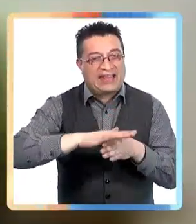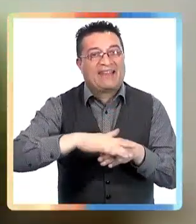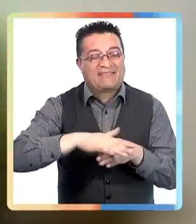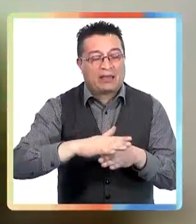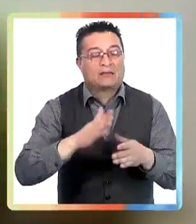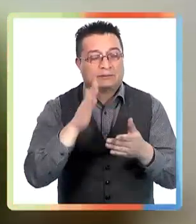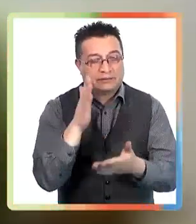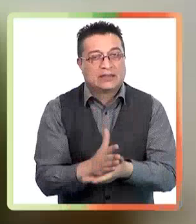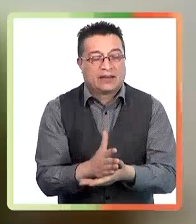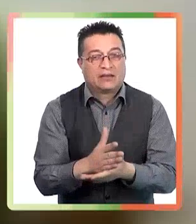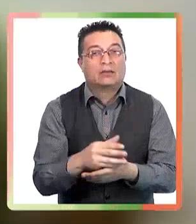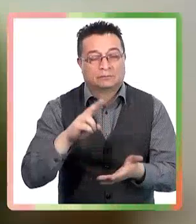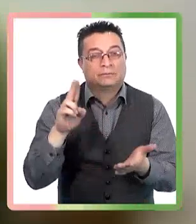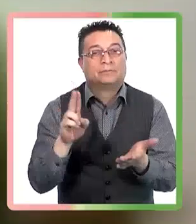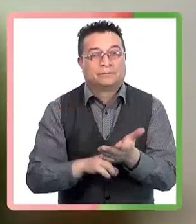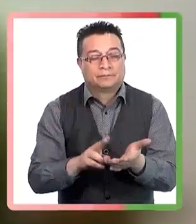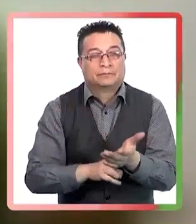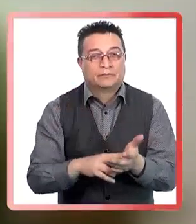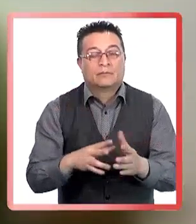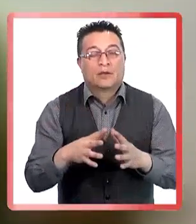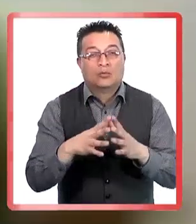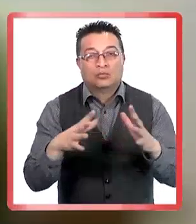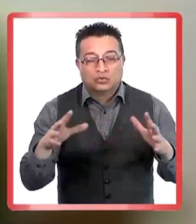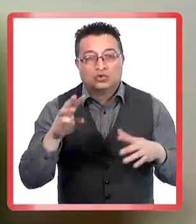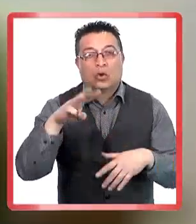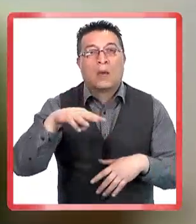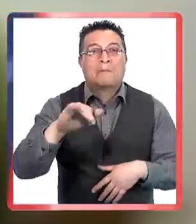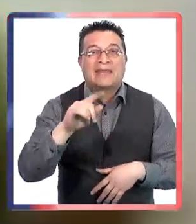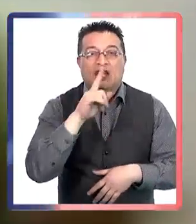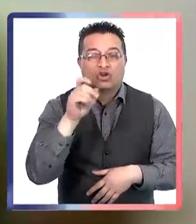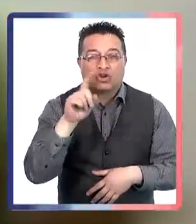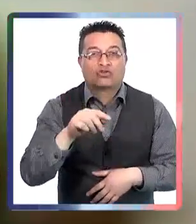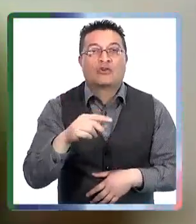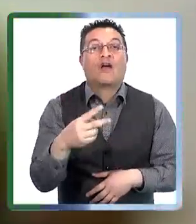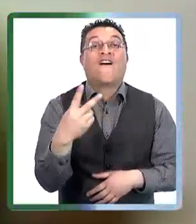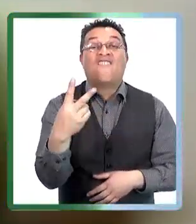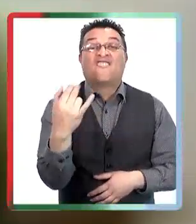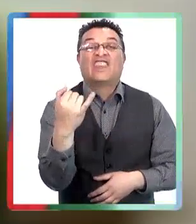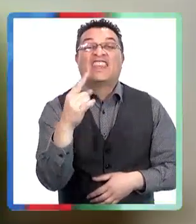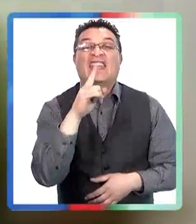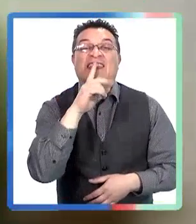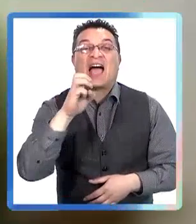Efectivamente, también hay harto mito con la vitamina C.